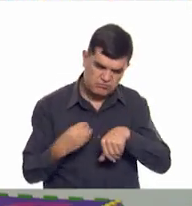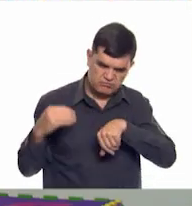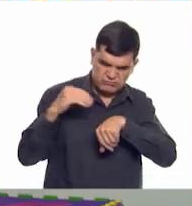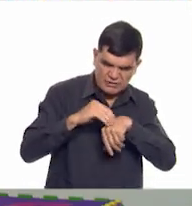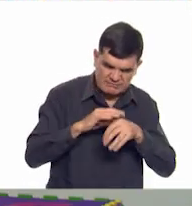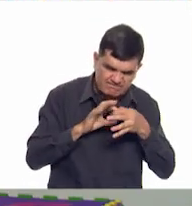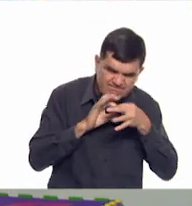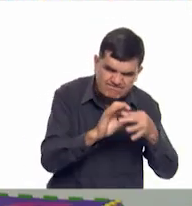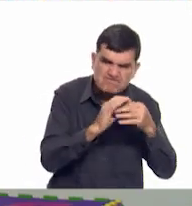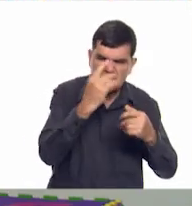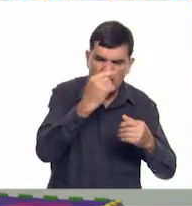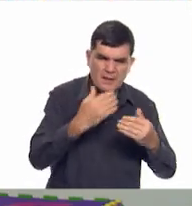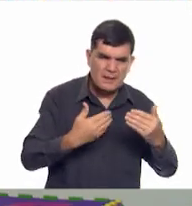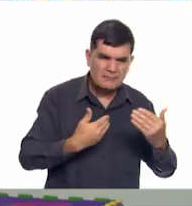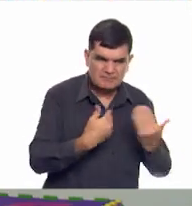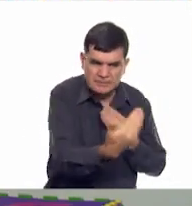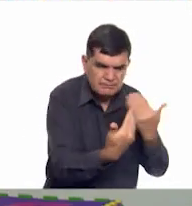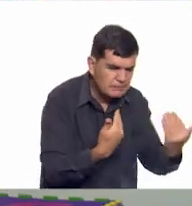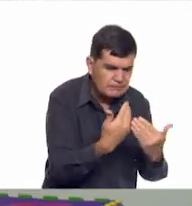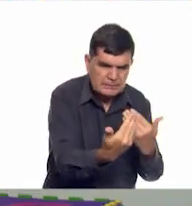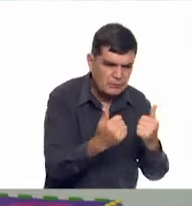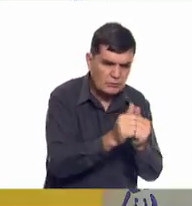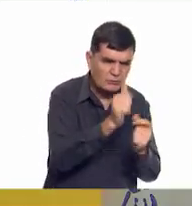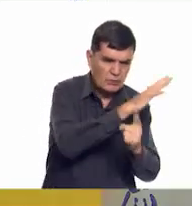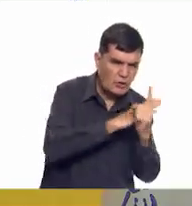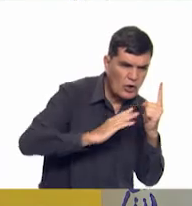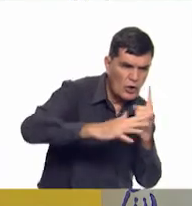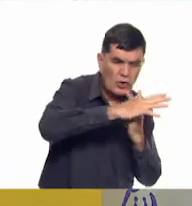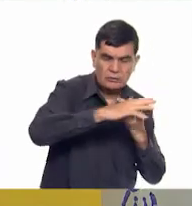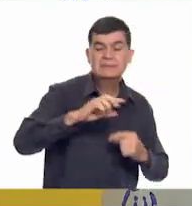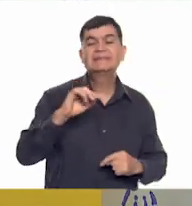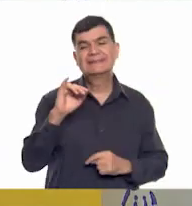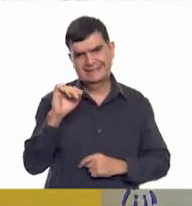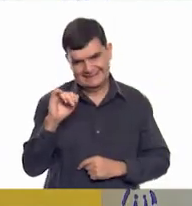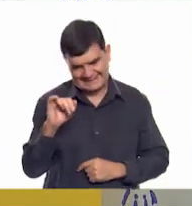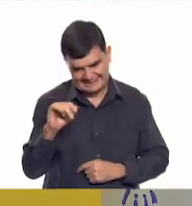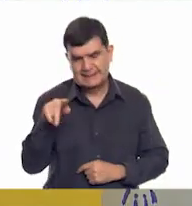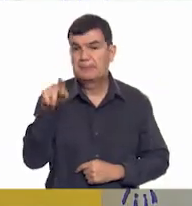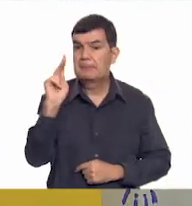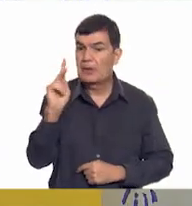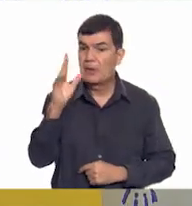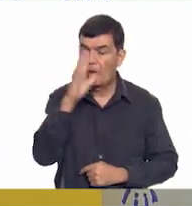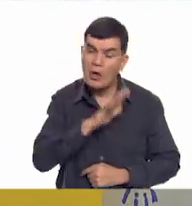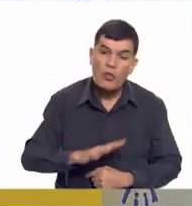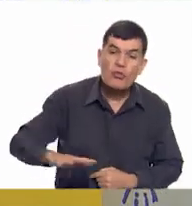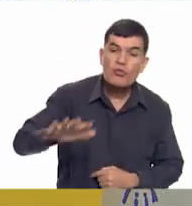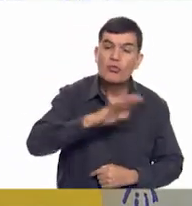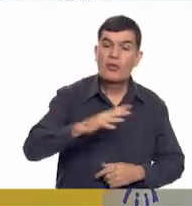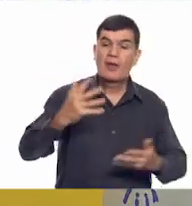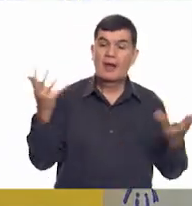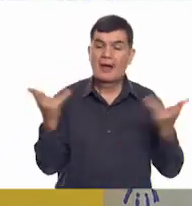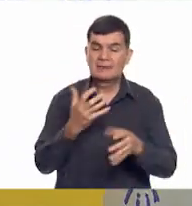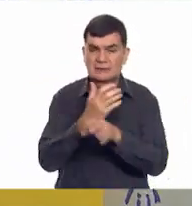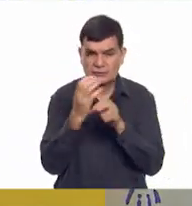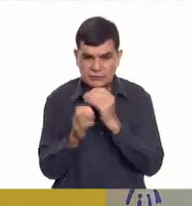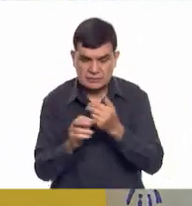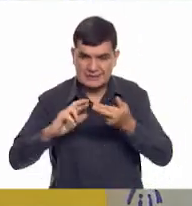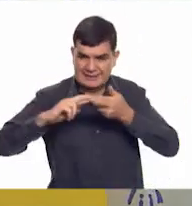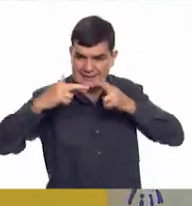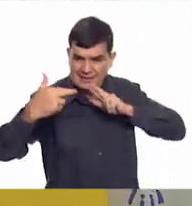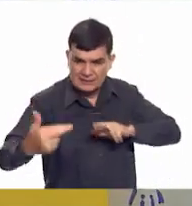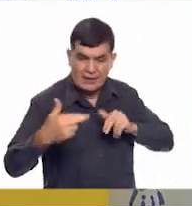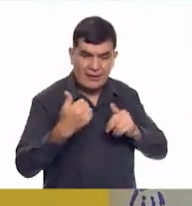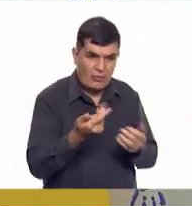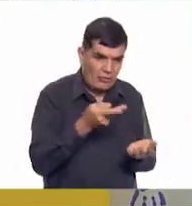lazos para mejorar la convivencia con quienes me rodean. Sí, pero solo para todas las acciones, relaciones y